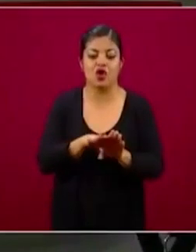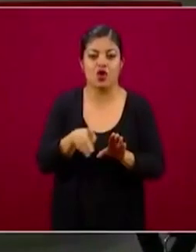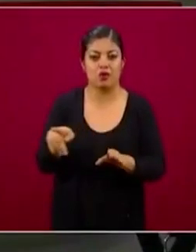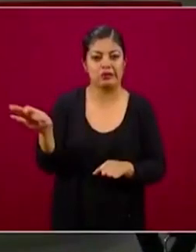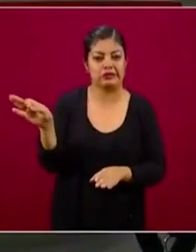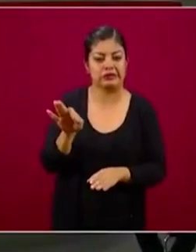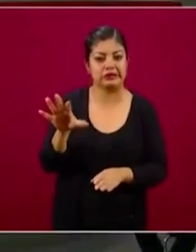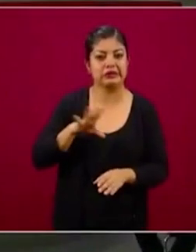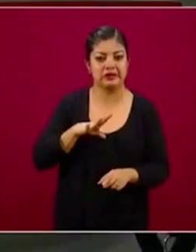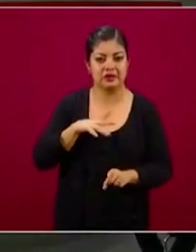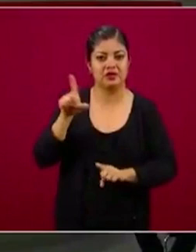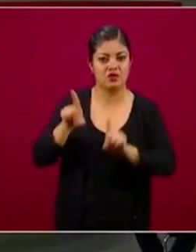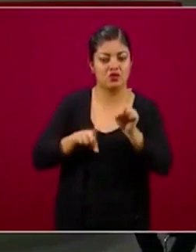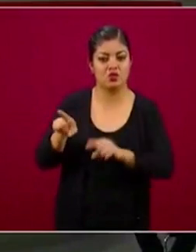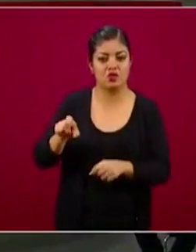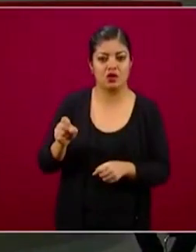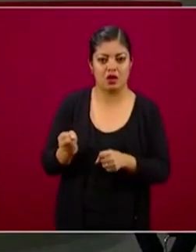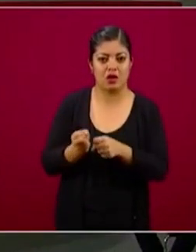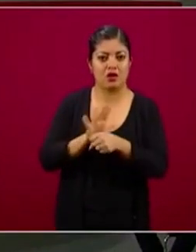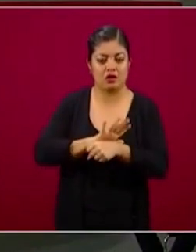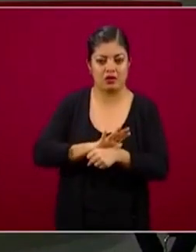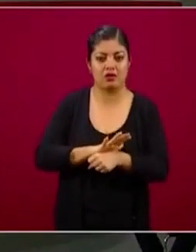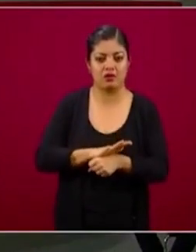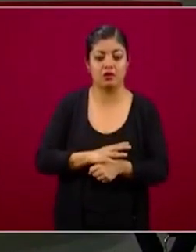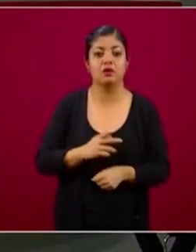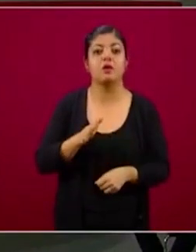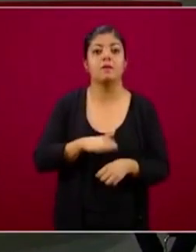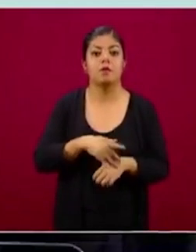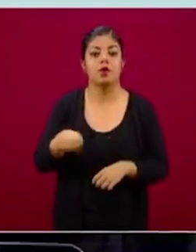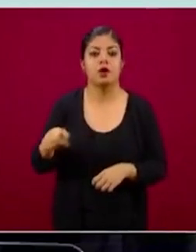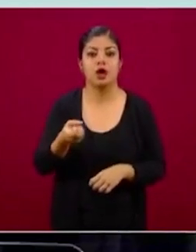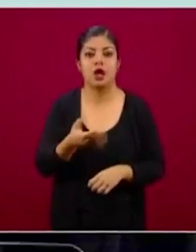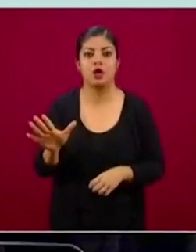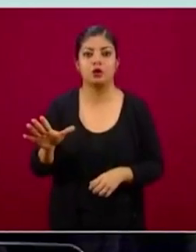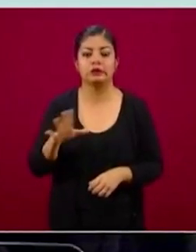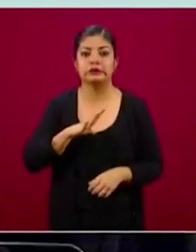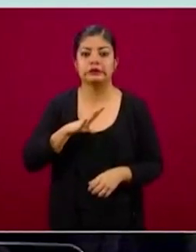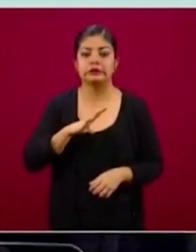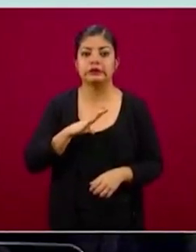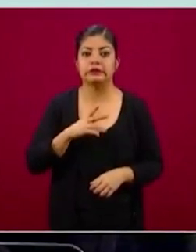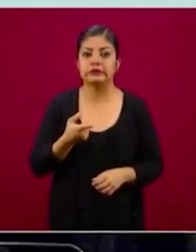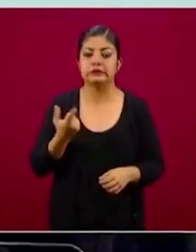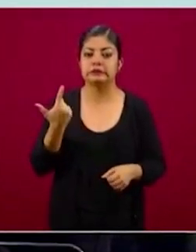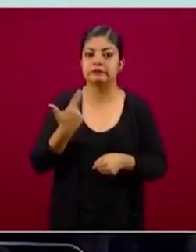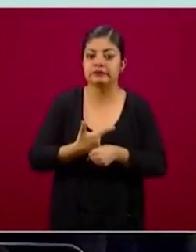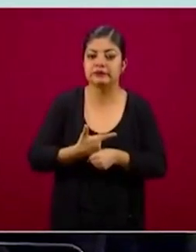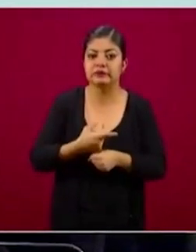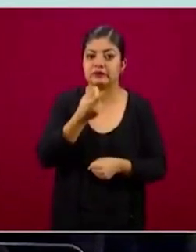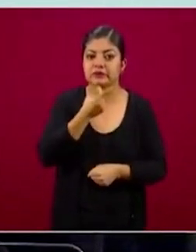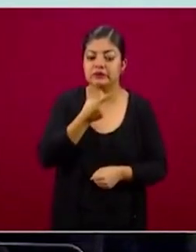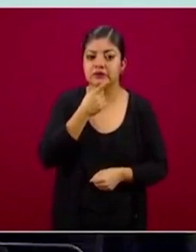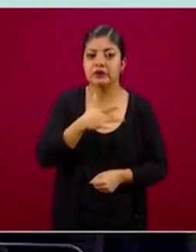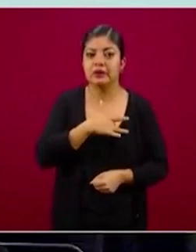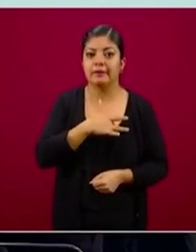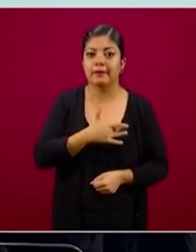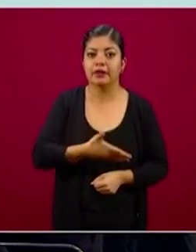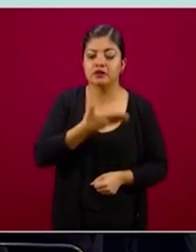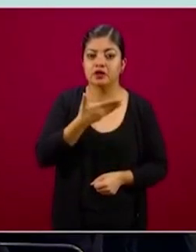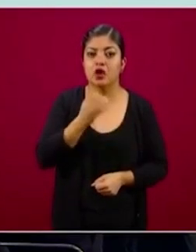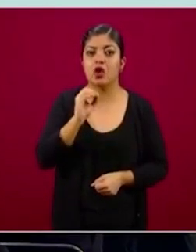sospechosos, ya que muchas de ellas se enteraron que podían o tenían diabetes o tenían hipertensión o tenían alguna